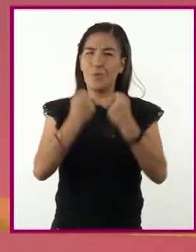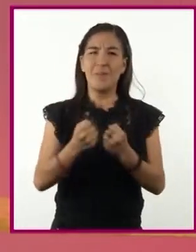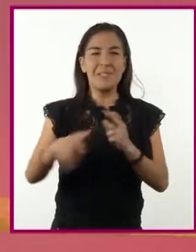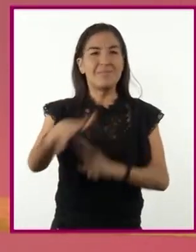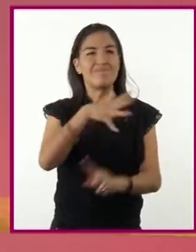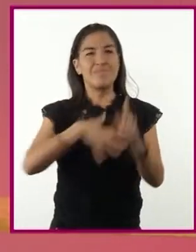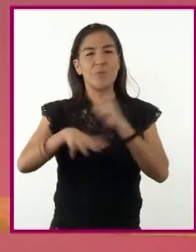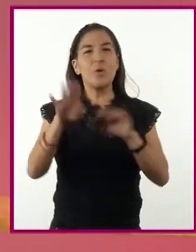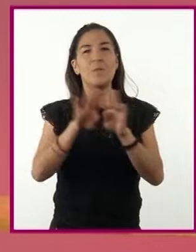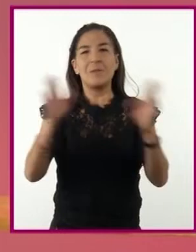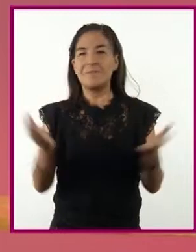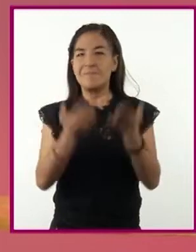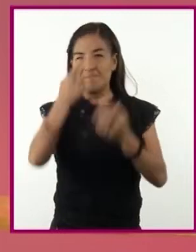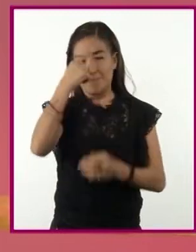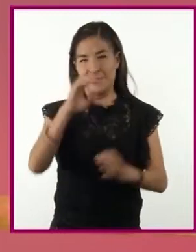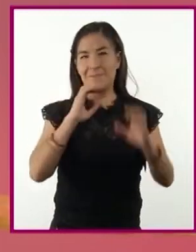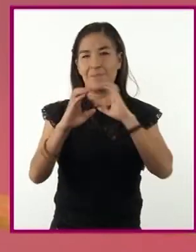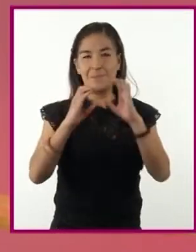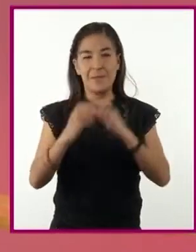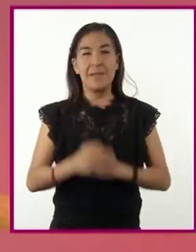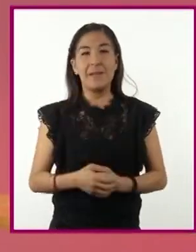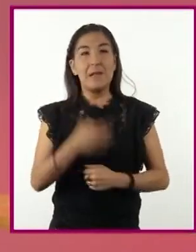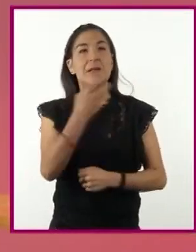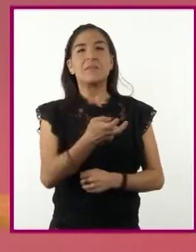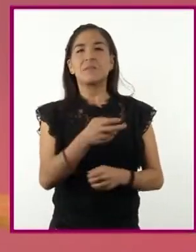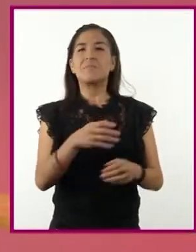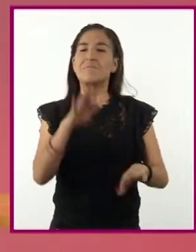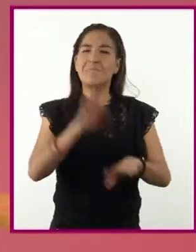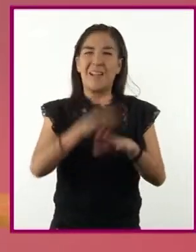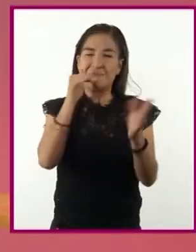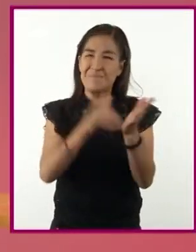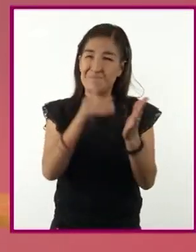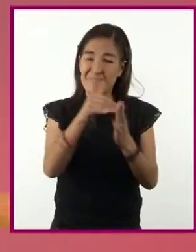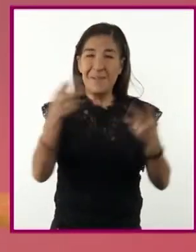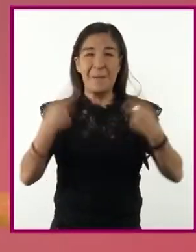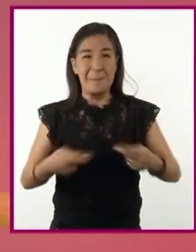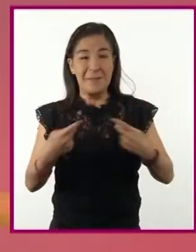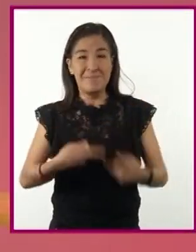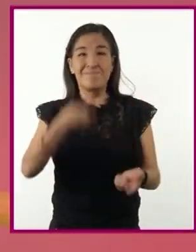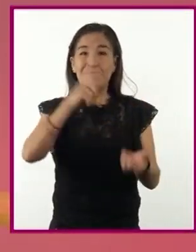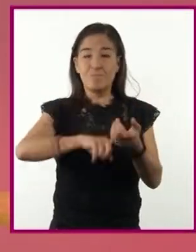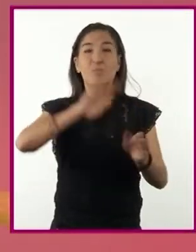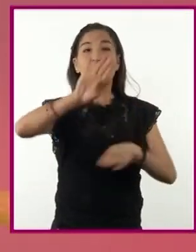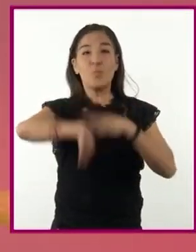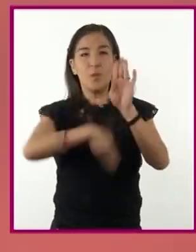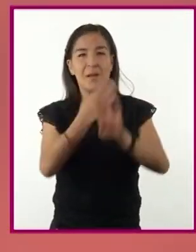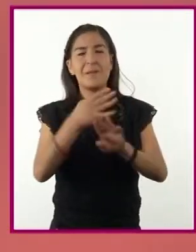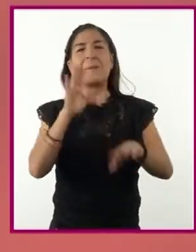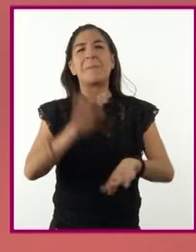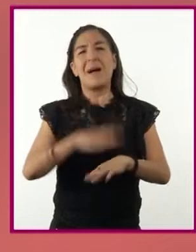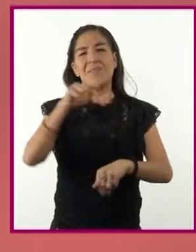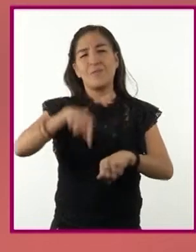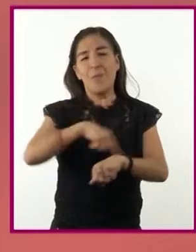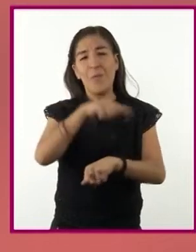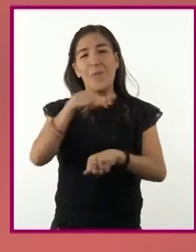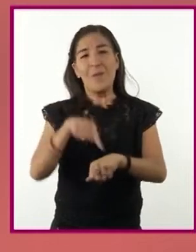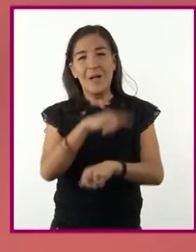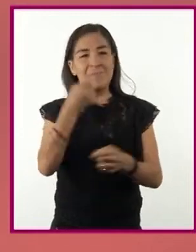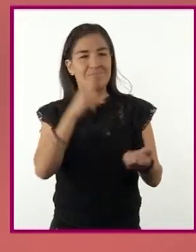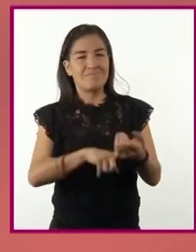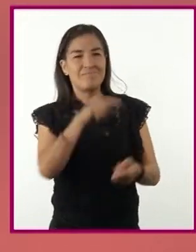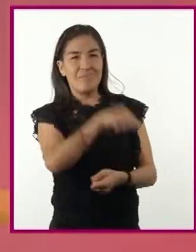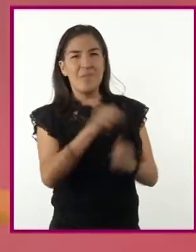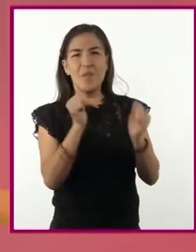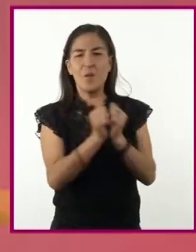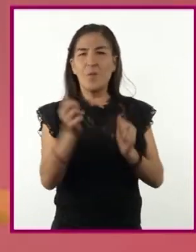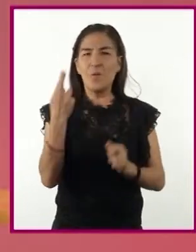materia de influencia comunicativa, a tal grado que millones de personas en el mundo han pasado horas y horas al lado de su